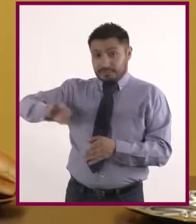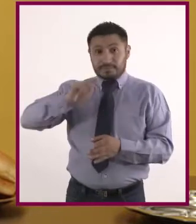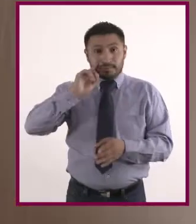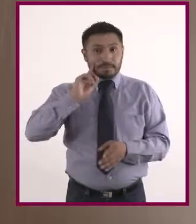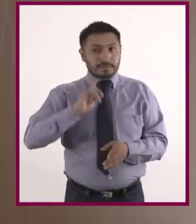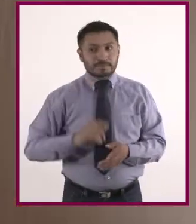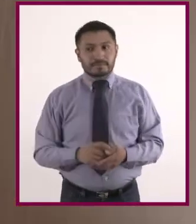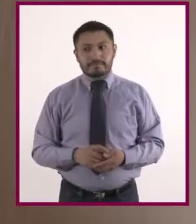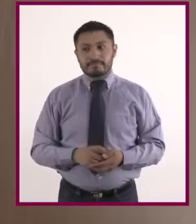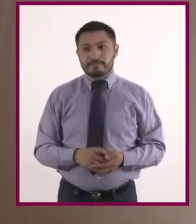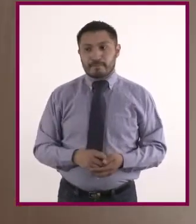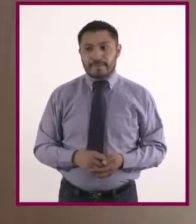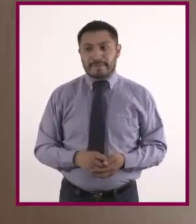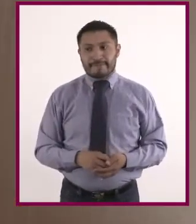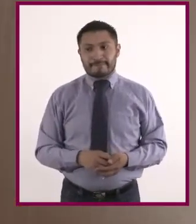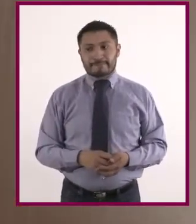más.